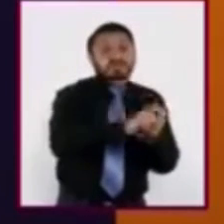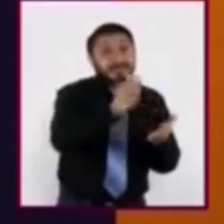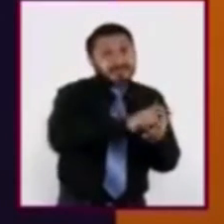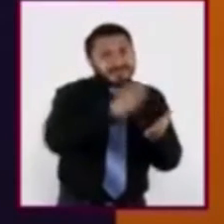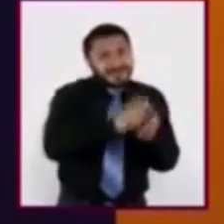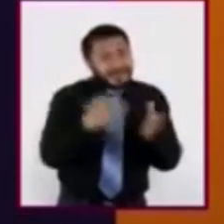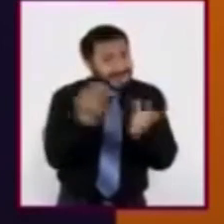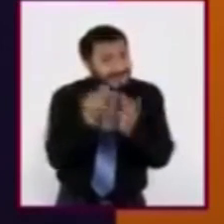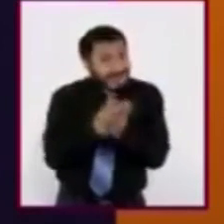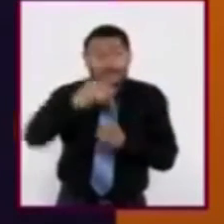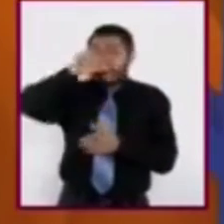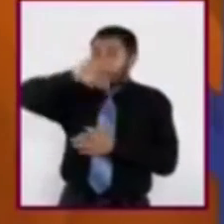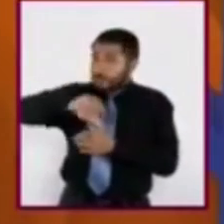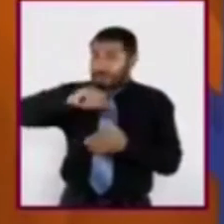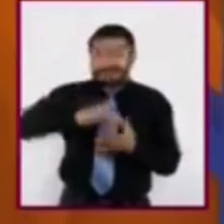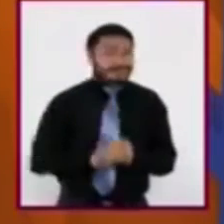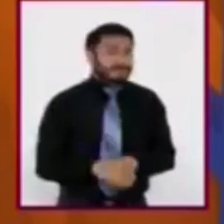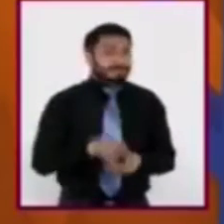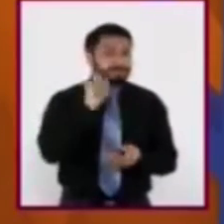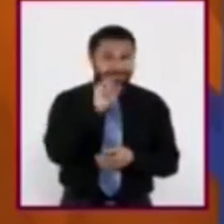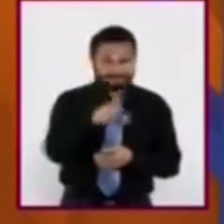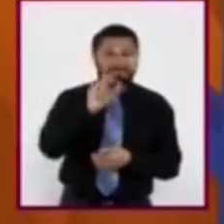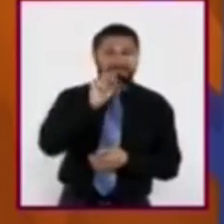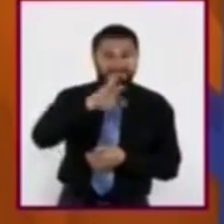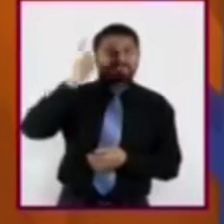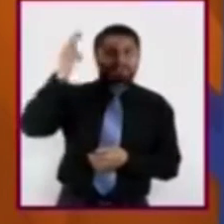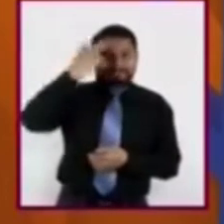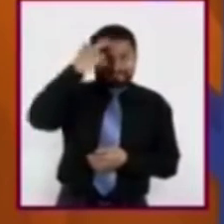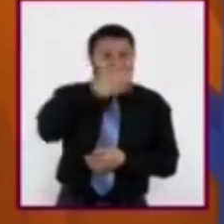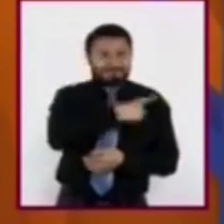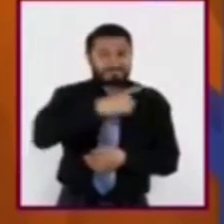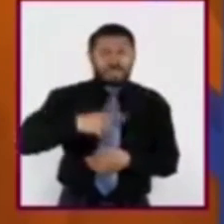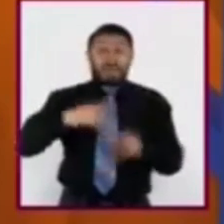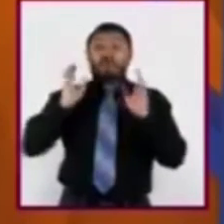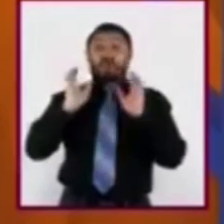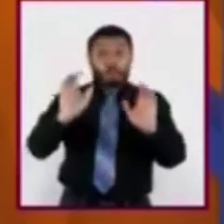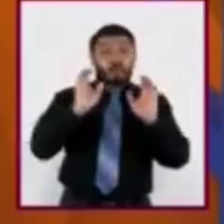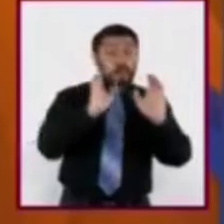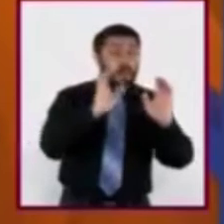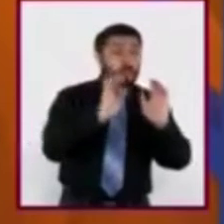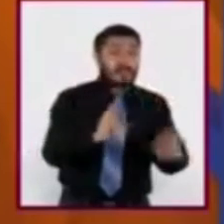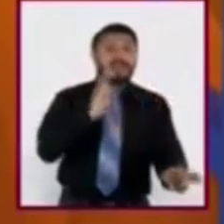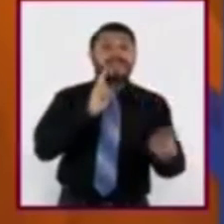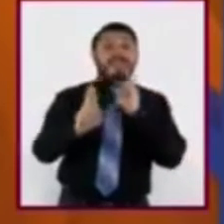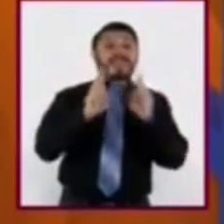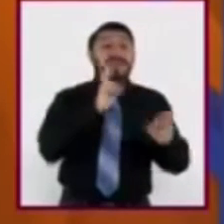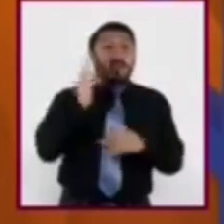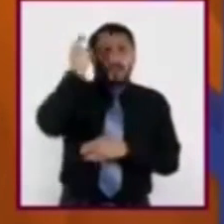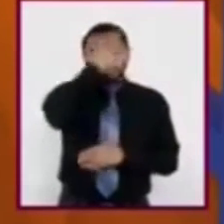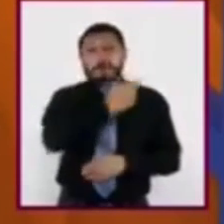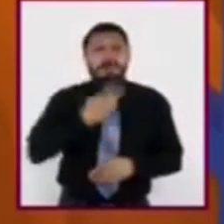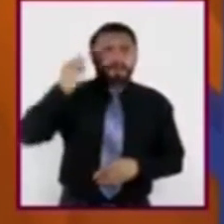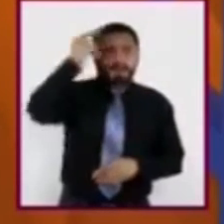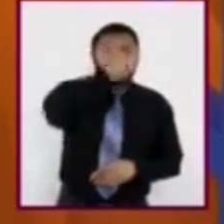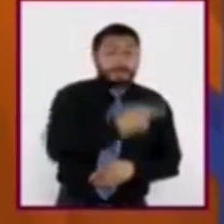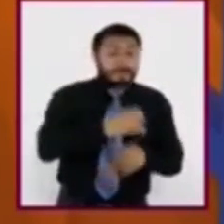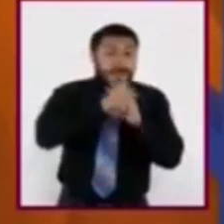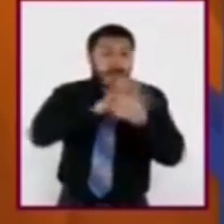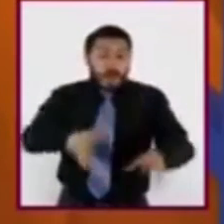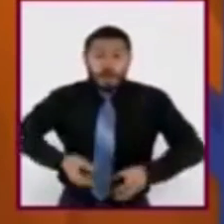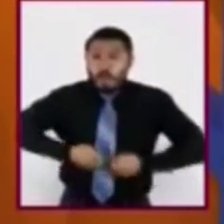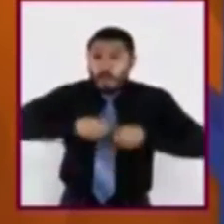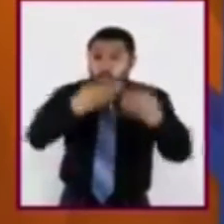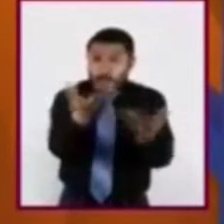largo de esta sesión. También recuerden que debemos ser cautelosos con las noticias que analizamos y difundimos. Pues,